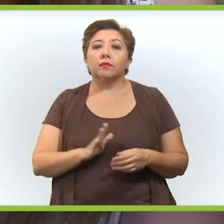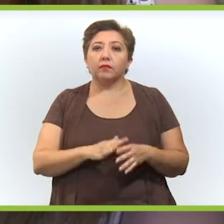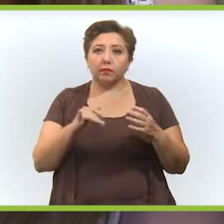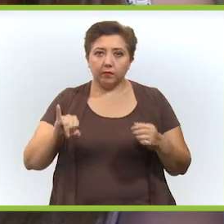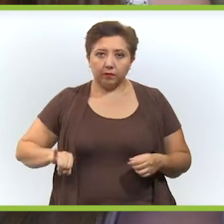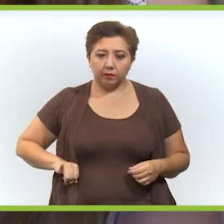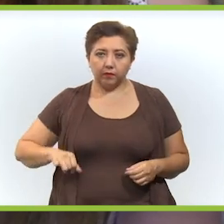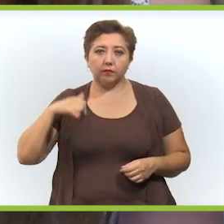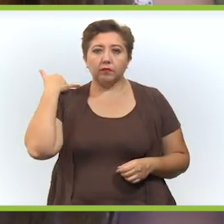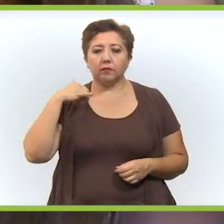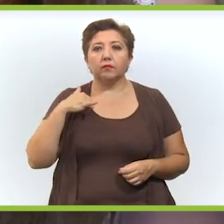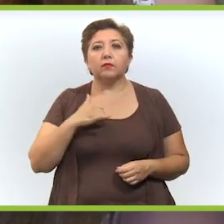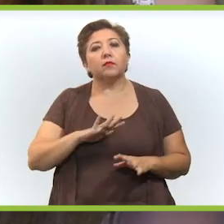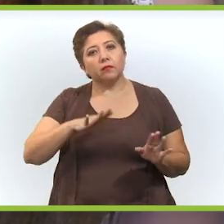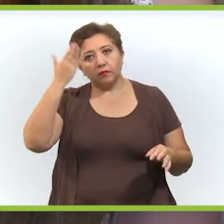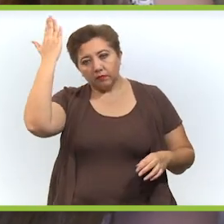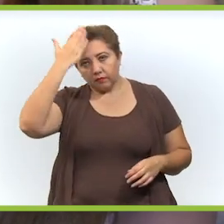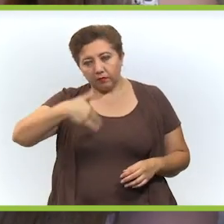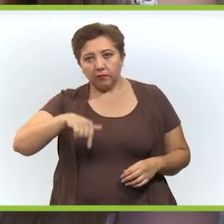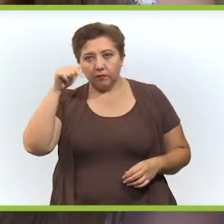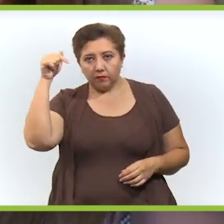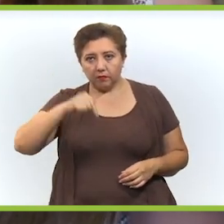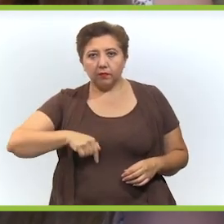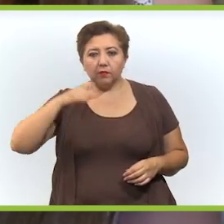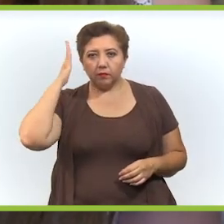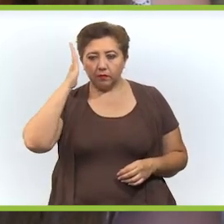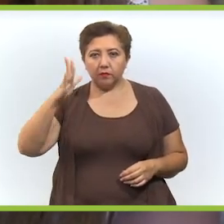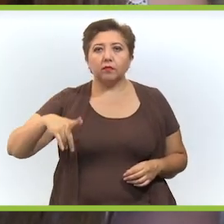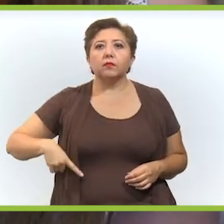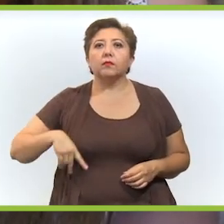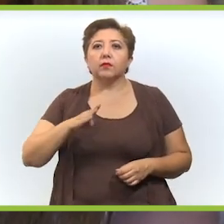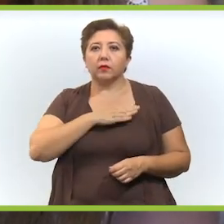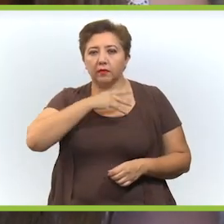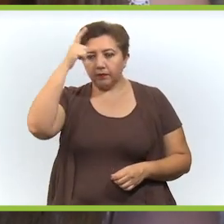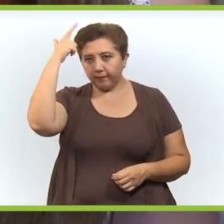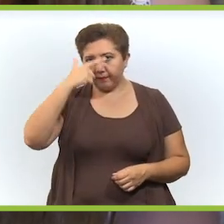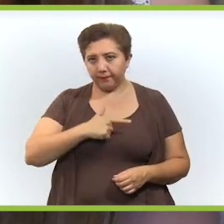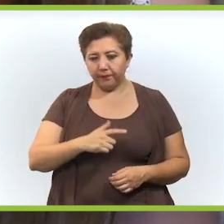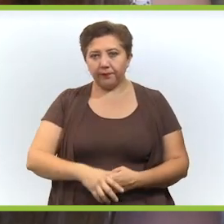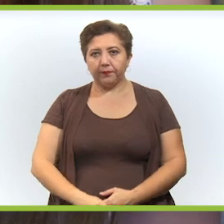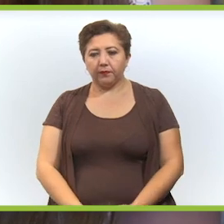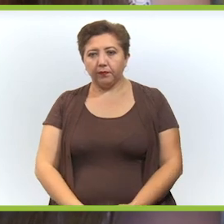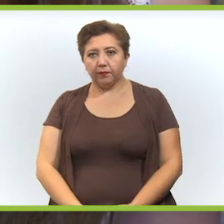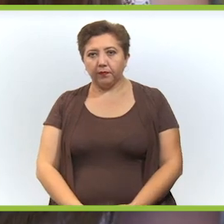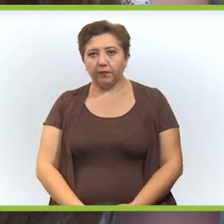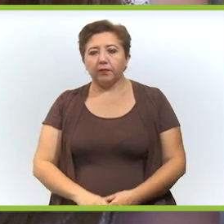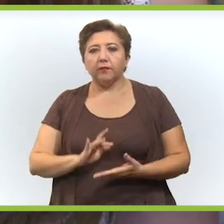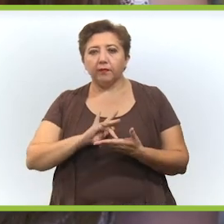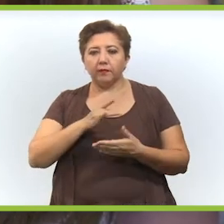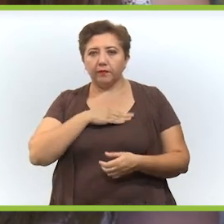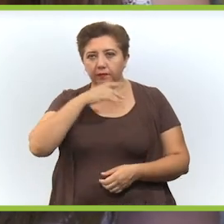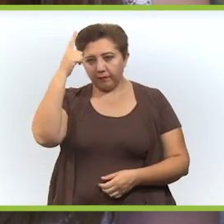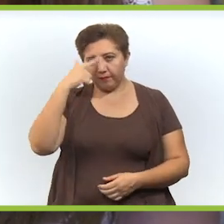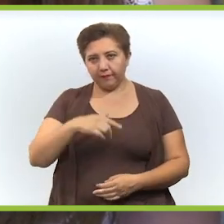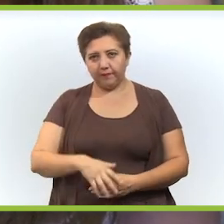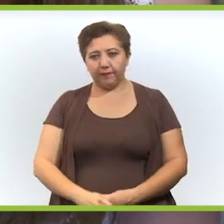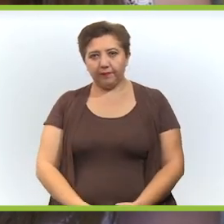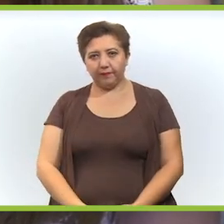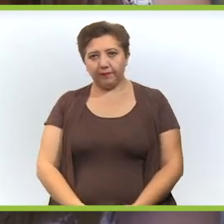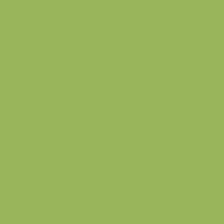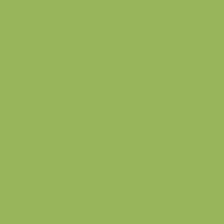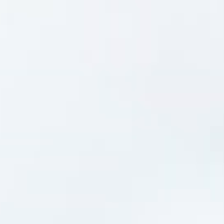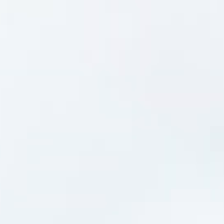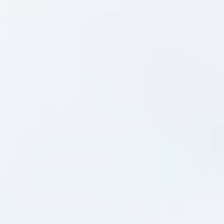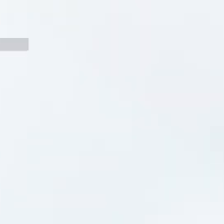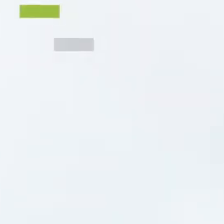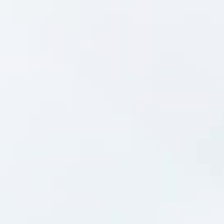conversando de los temas que más le interesan a los yucatecos, ya lo sabe, aquí directo con el Gober. Muy buenas noches. Gracias, líder. Muy buenas noches. ¡Gracias!